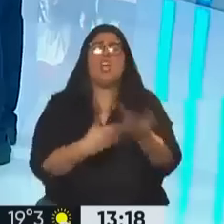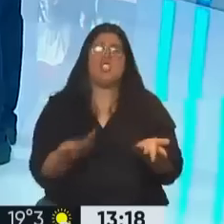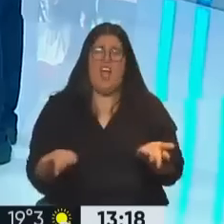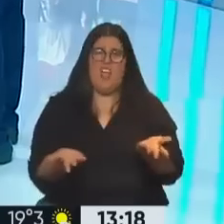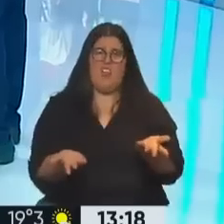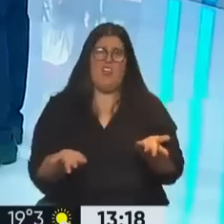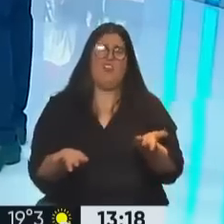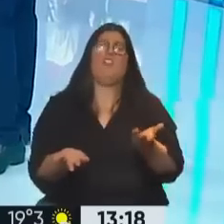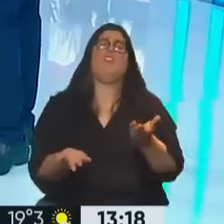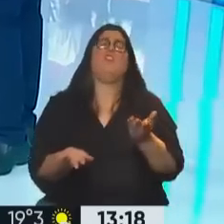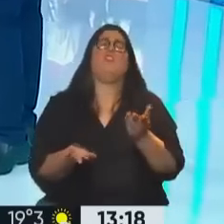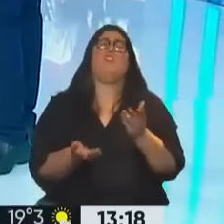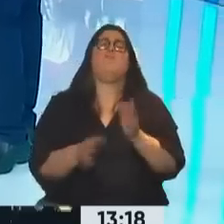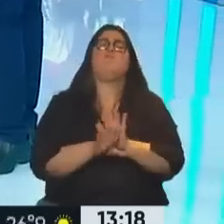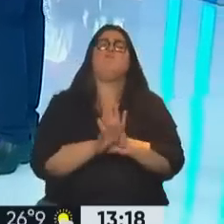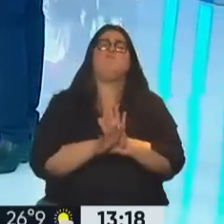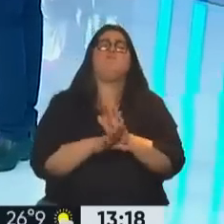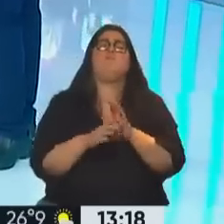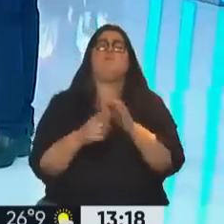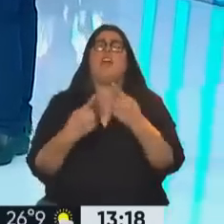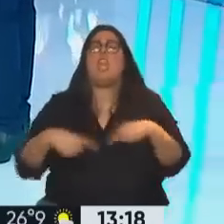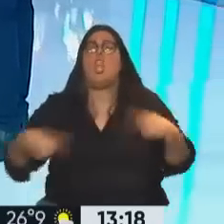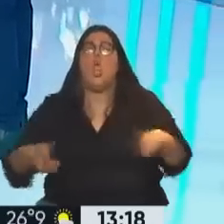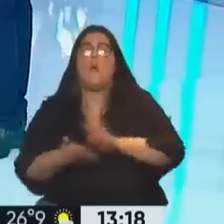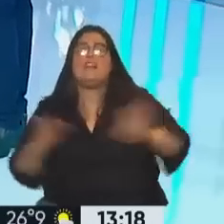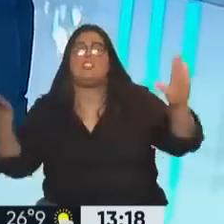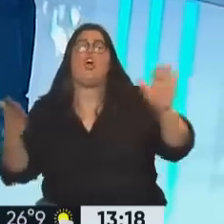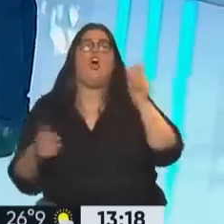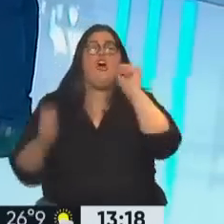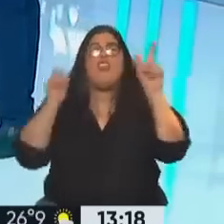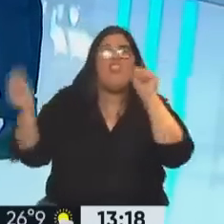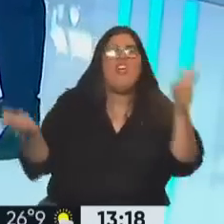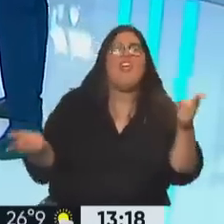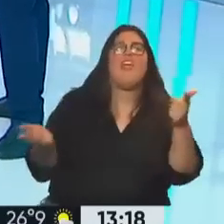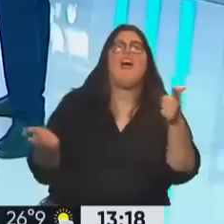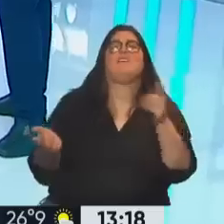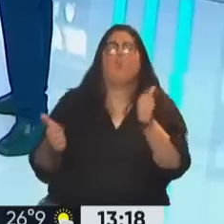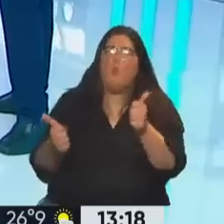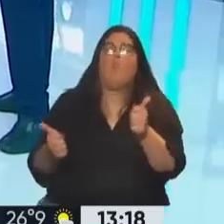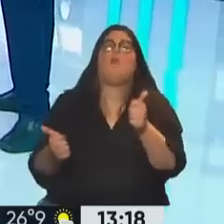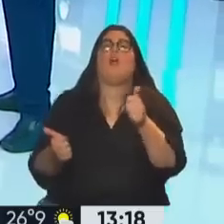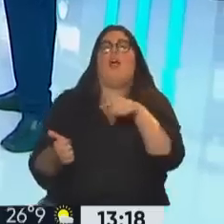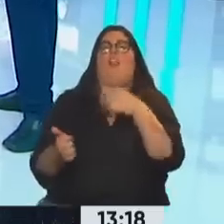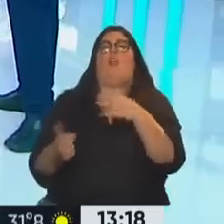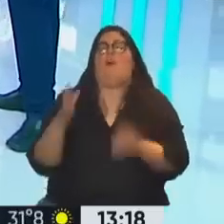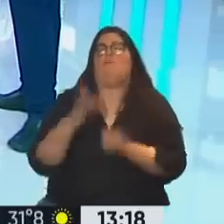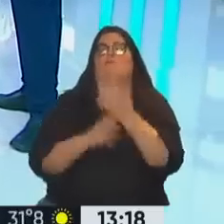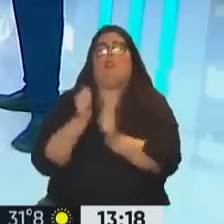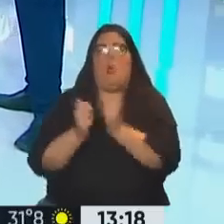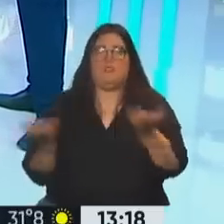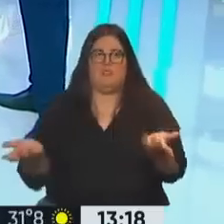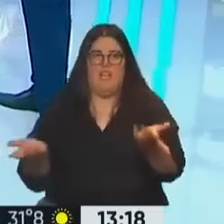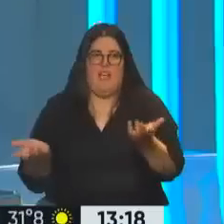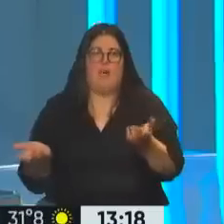industria ¿qué país puede ser desarrollado? No que la innovación, las ideas, las ideas algún rato tienen que concretarse y eso sea una industria. Pero hay que